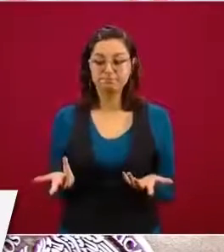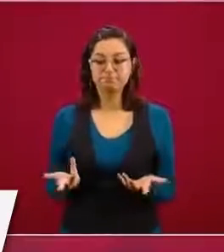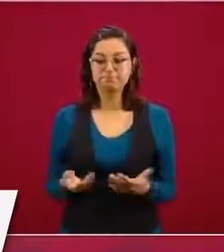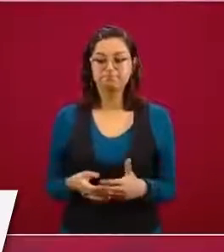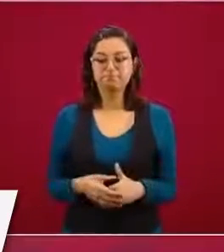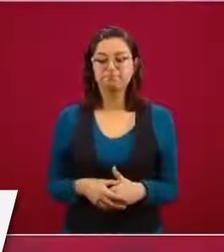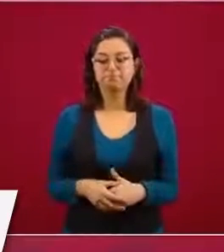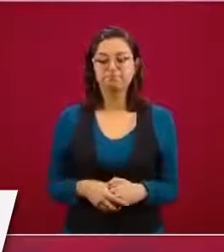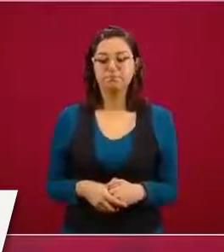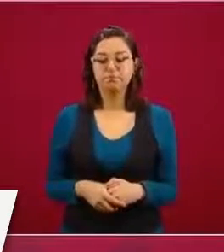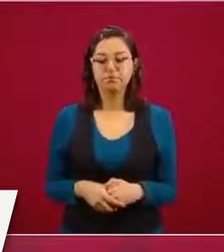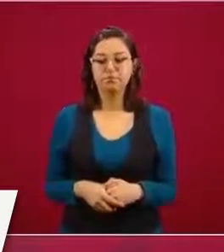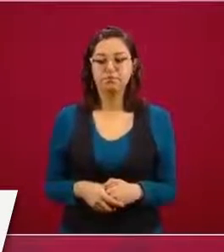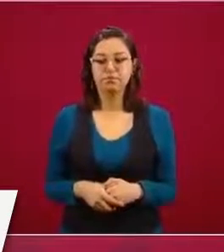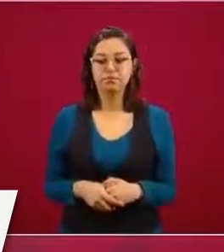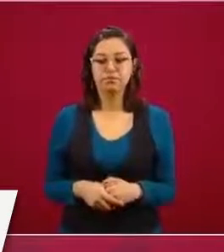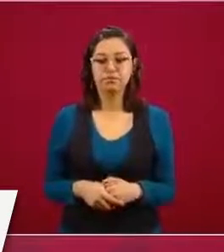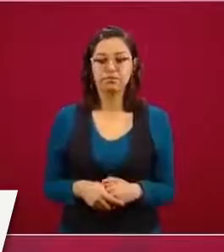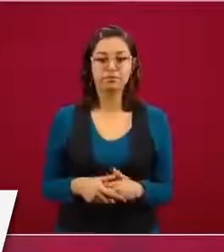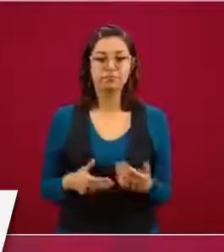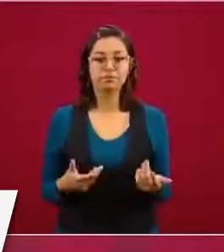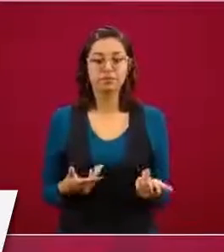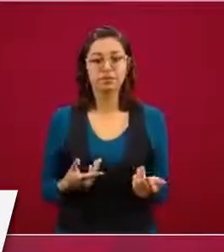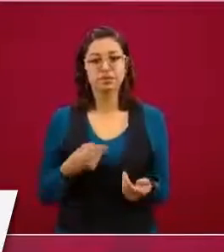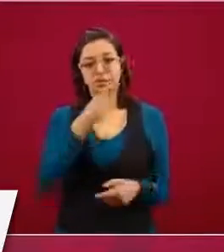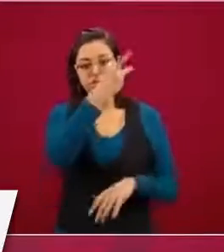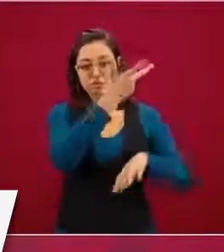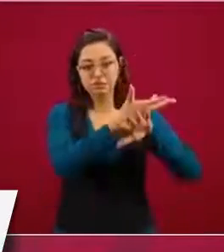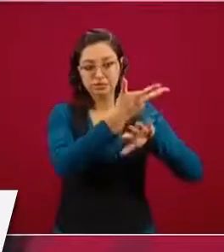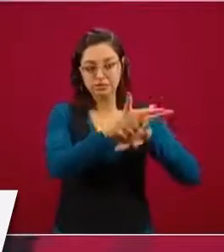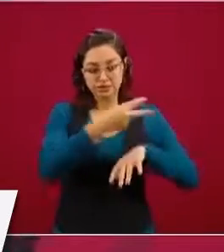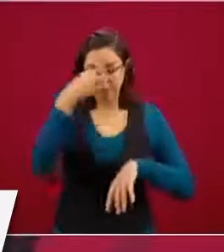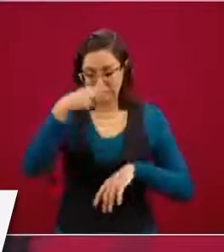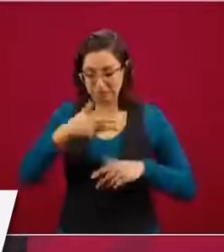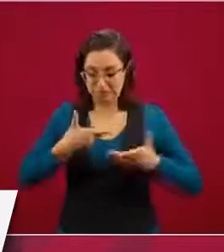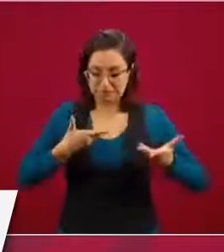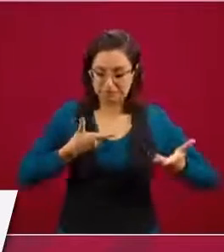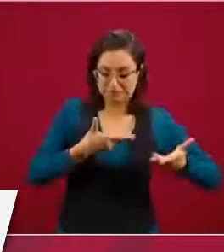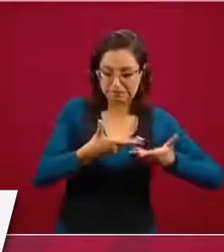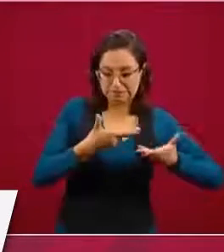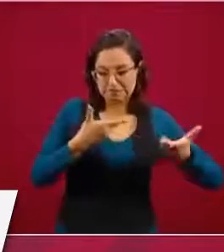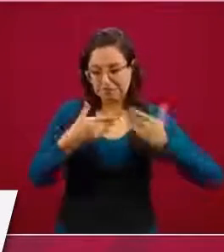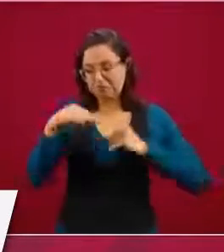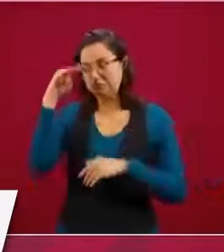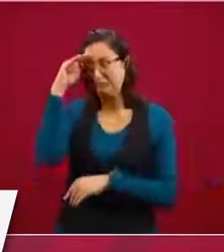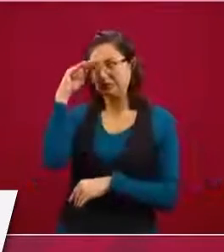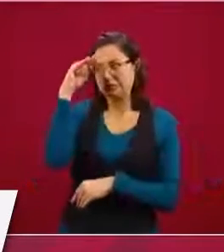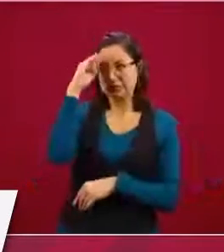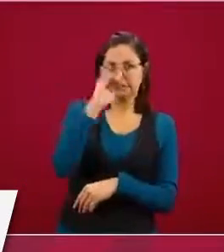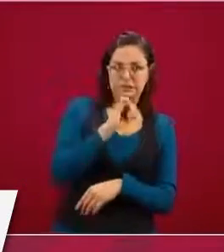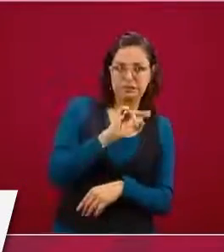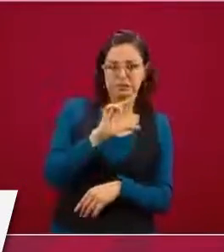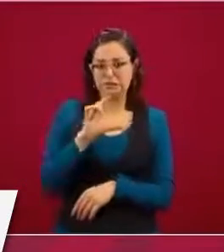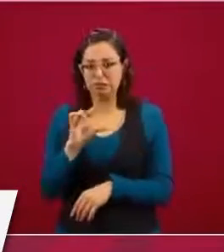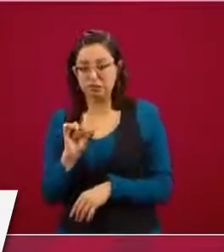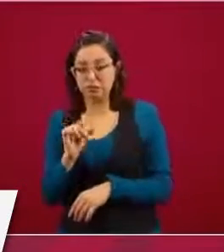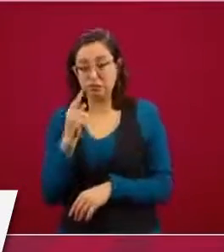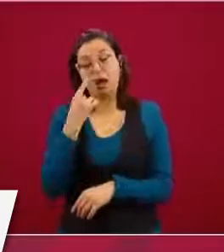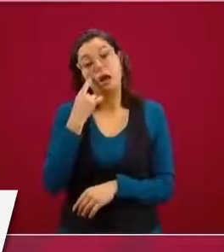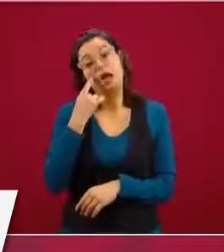tanto ellos como nosotros lo estamos valorando, lo estamos tomando en consideración.